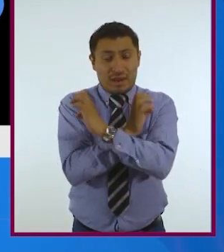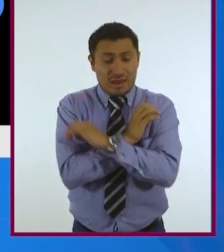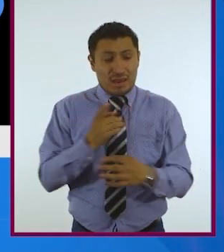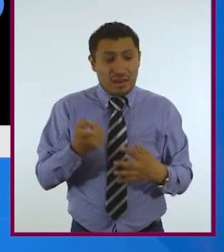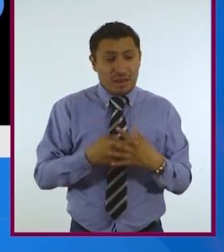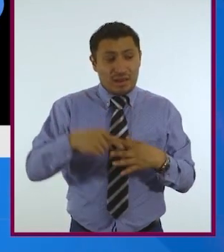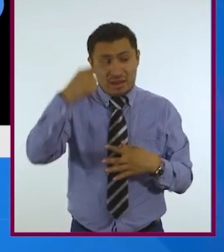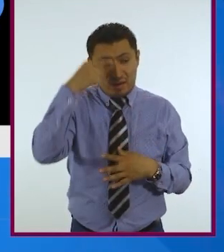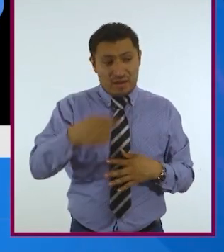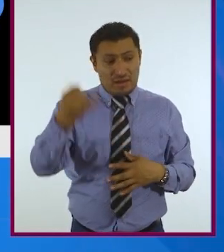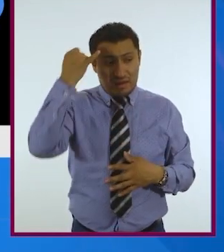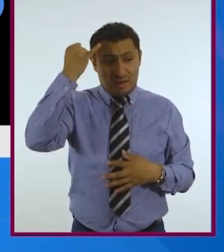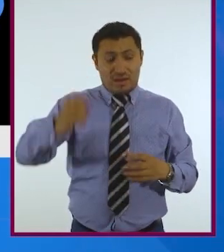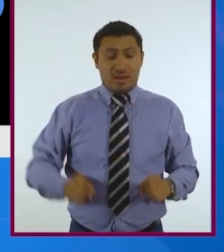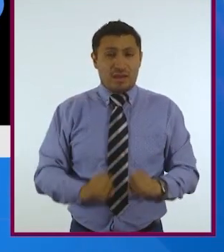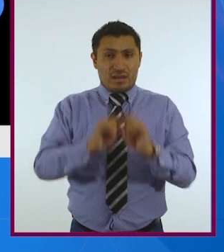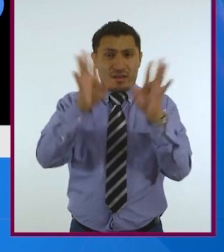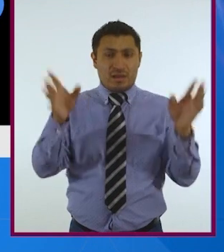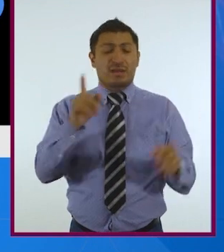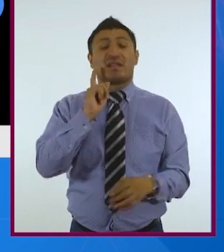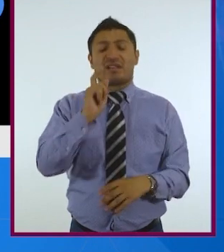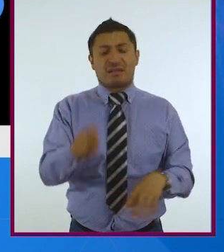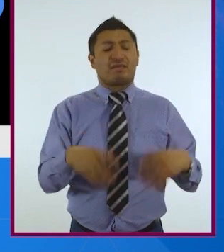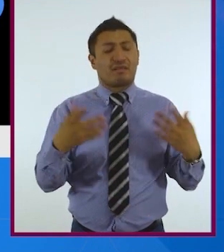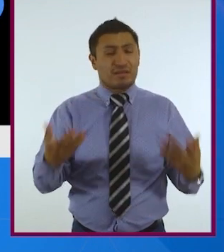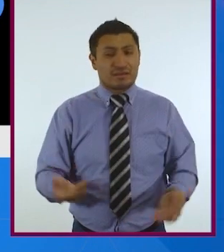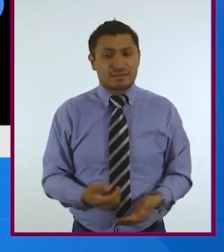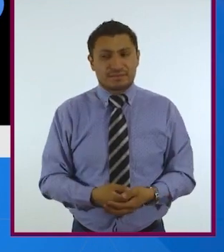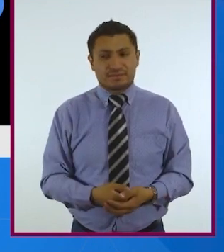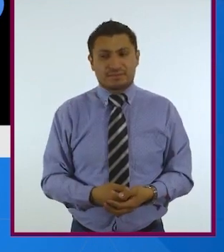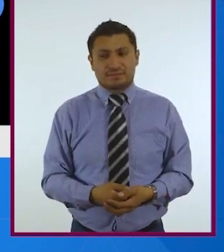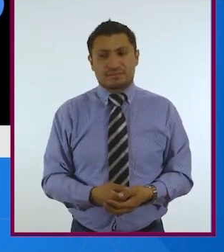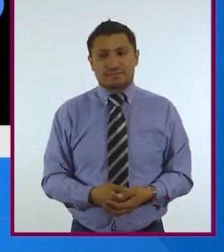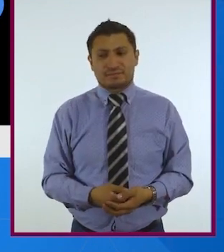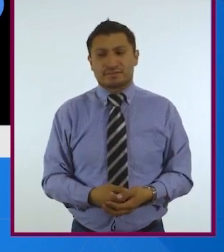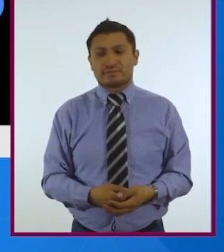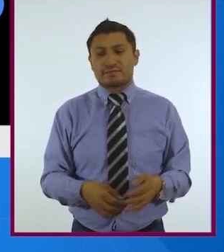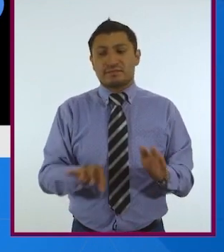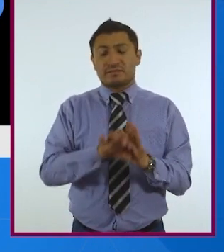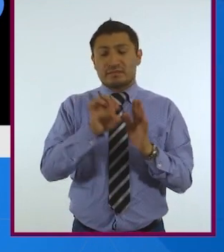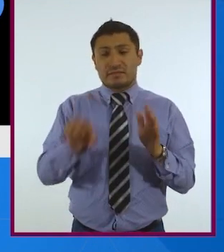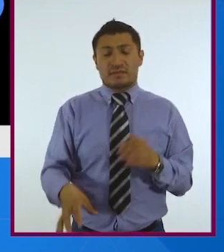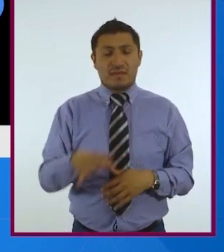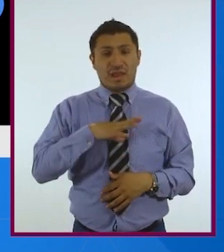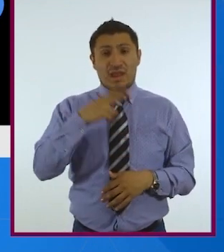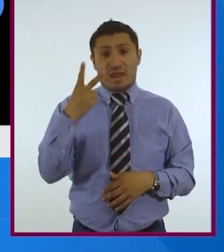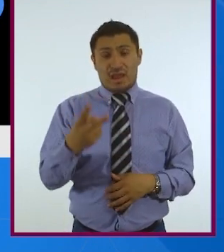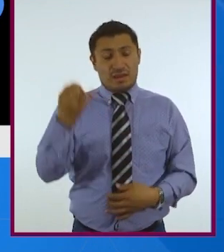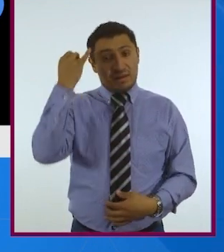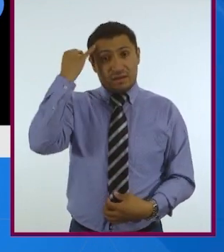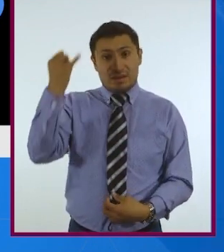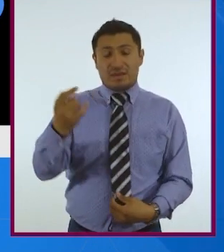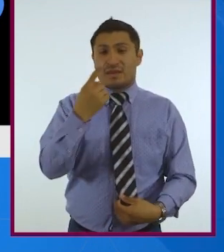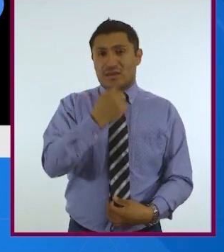poder tener una idea más clara de lo que la bioética es. Digamos que tiene dos surgimientos, uno con